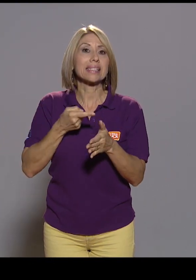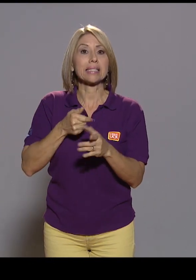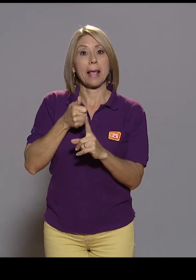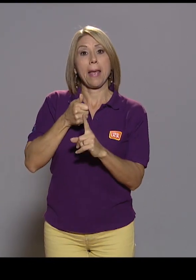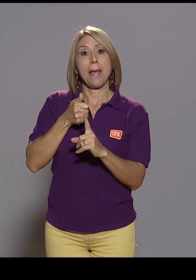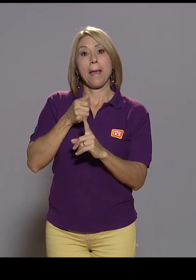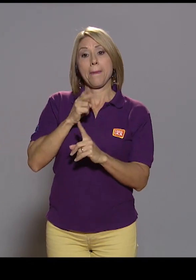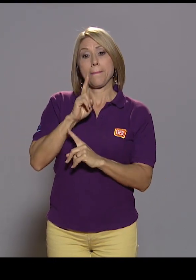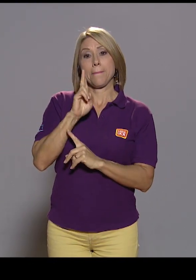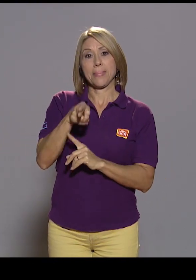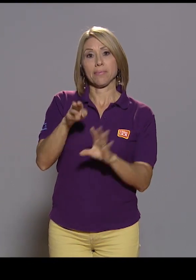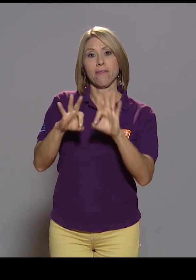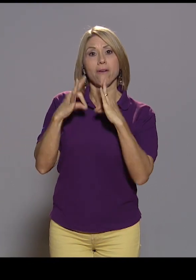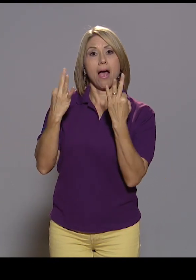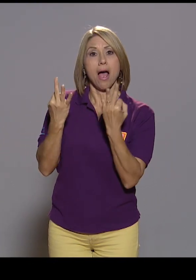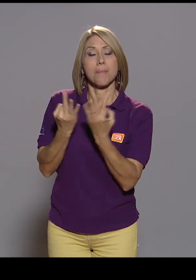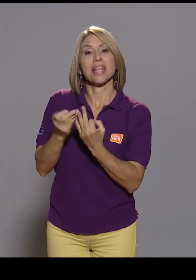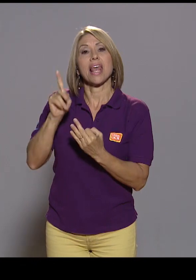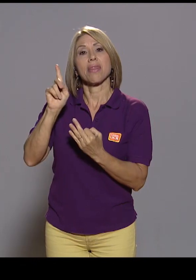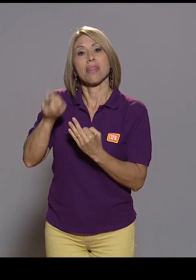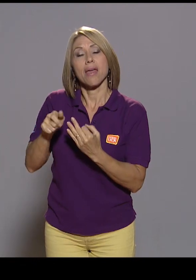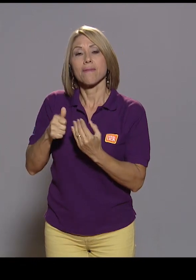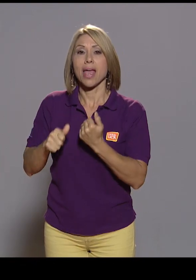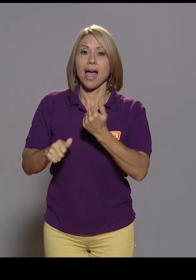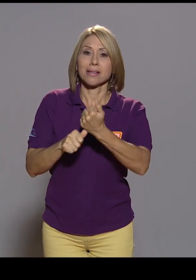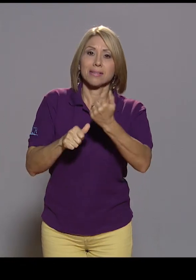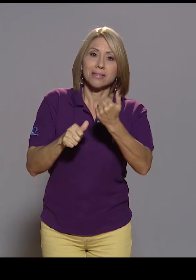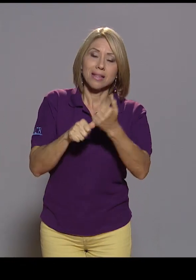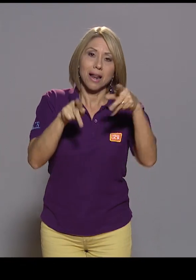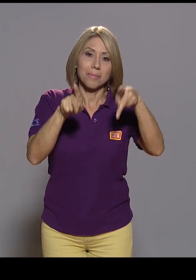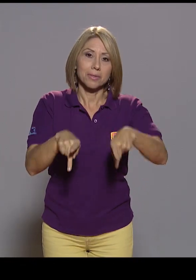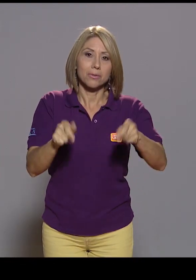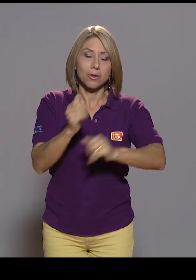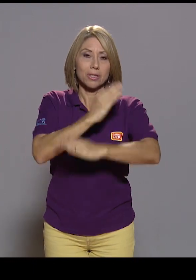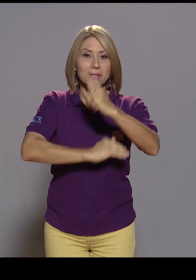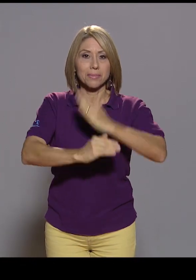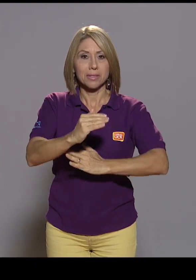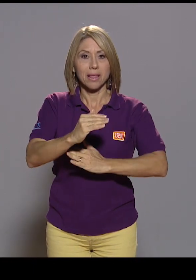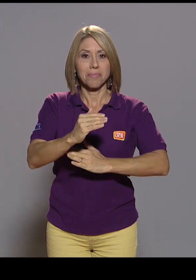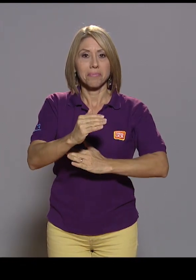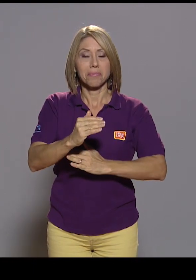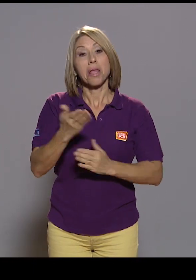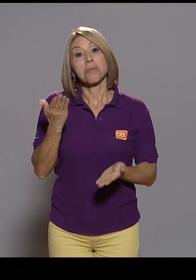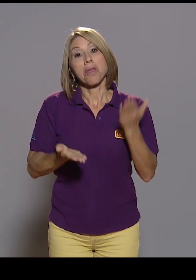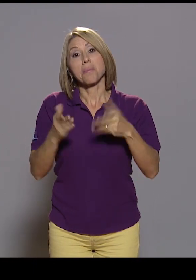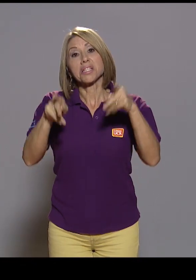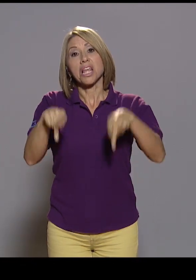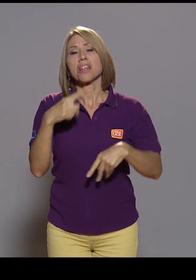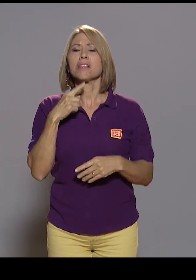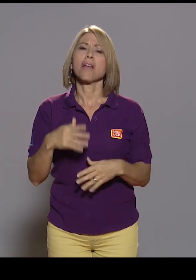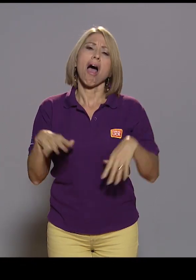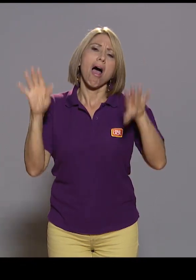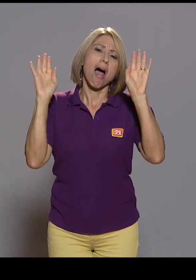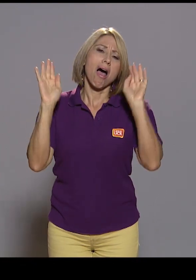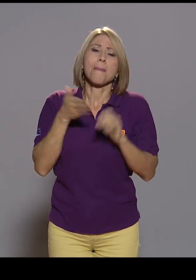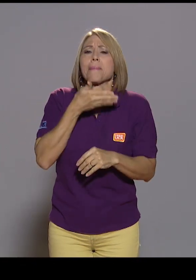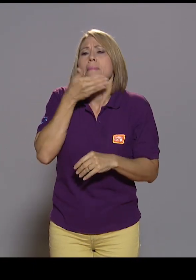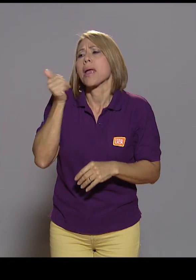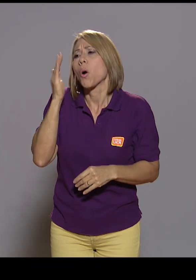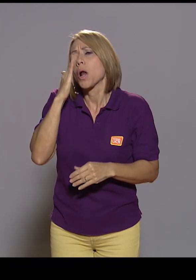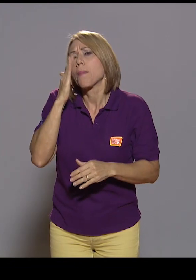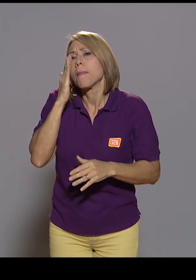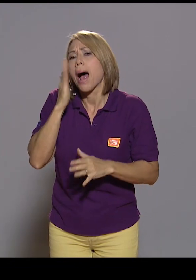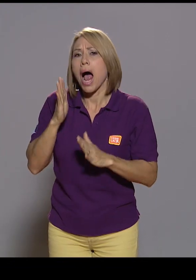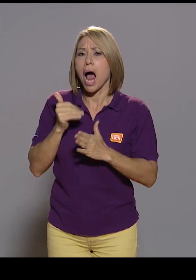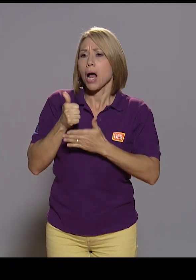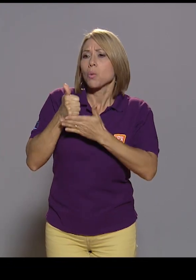hacerse cargo de esas labores de asistencia, ¿verdad? Y la gente podría decir, bueno, ¿quién mejor que la mamá o que una